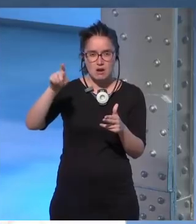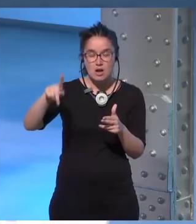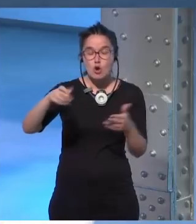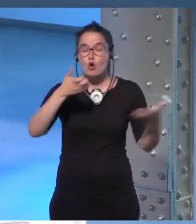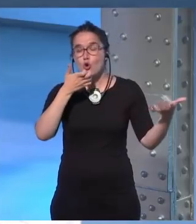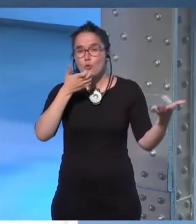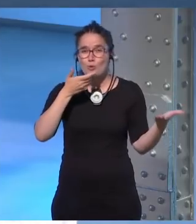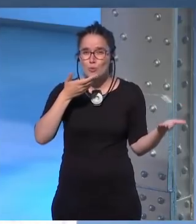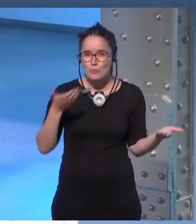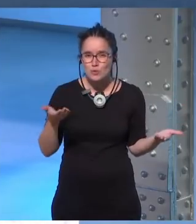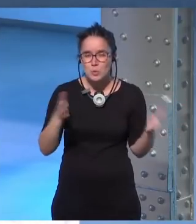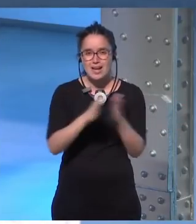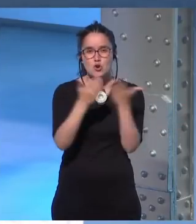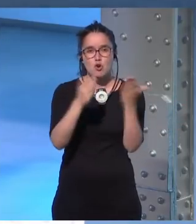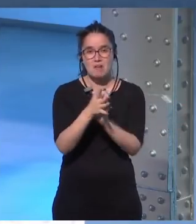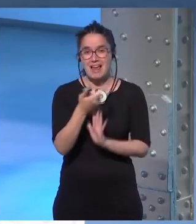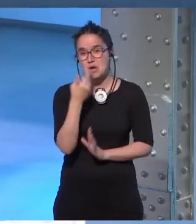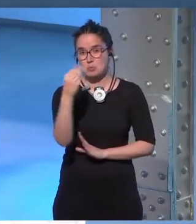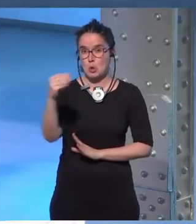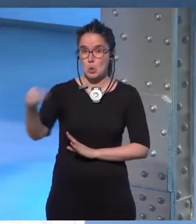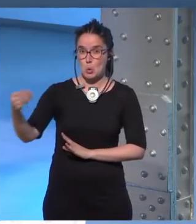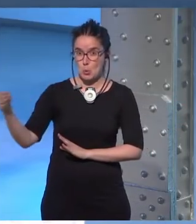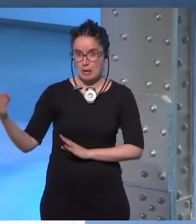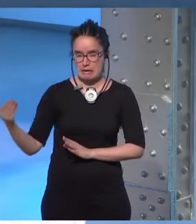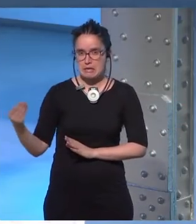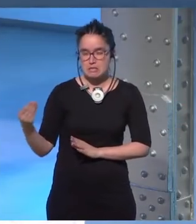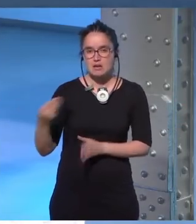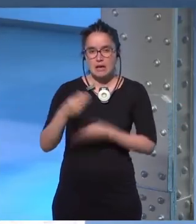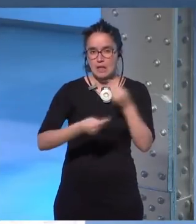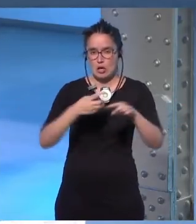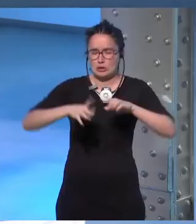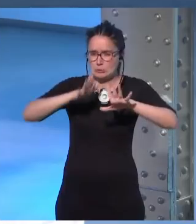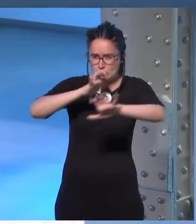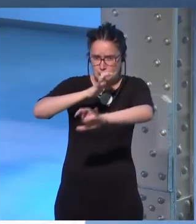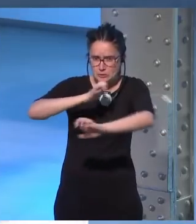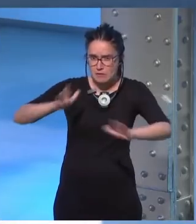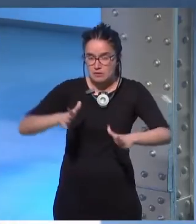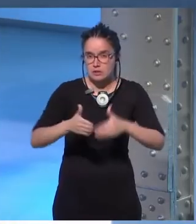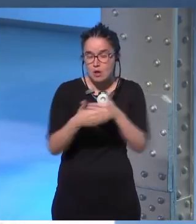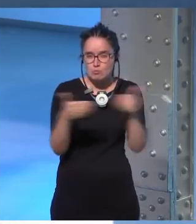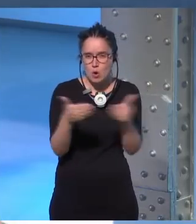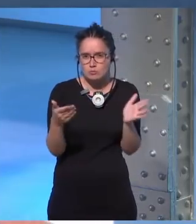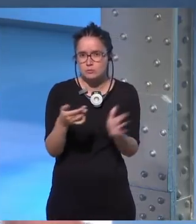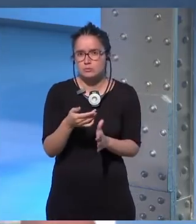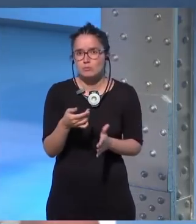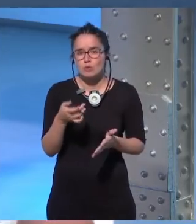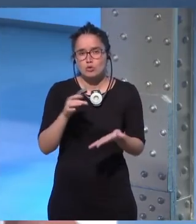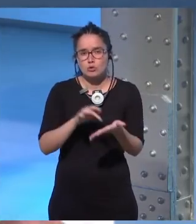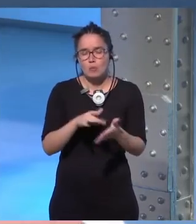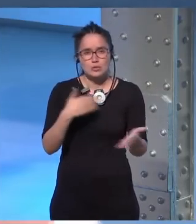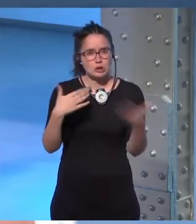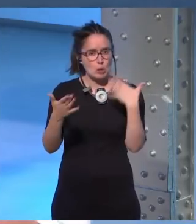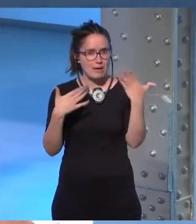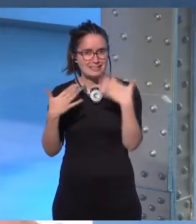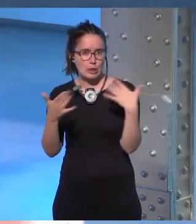es una especie de novela medio juvenil con una protagonista muy joven que hace cosas horribles bueno desde que las publiqué como digo he tenido muchas